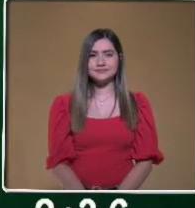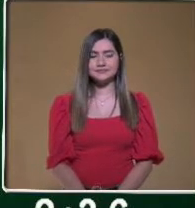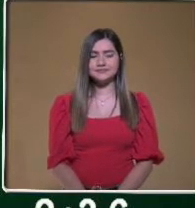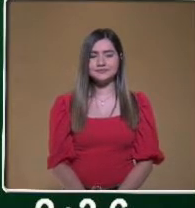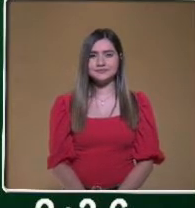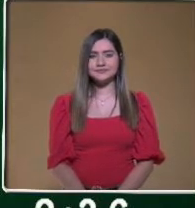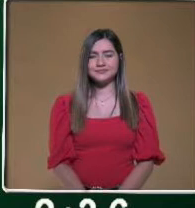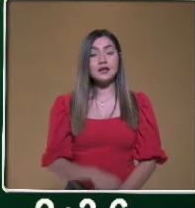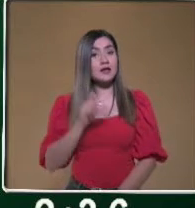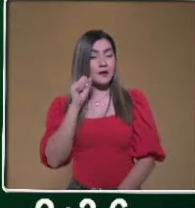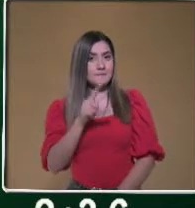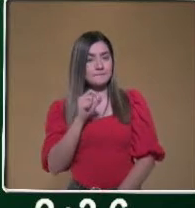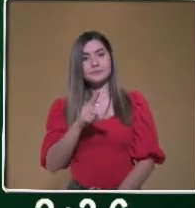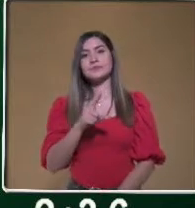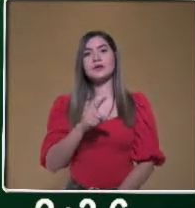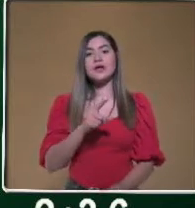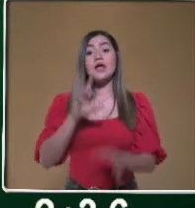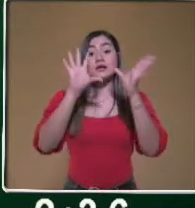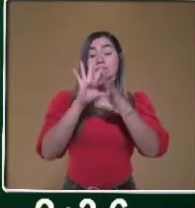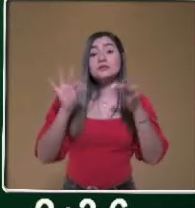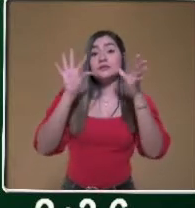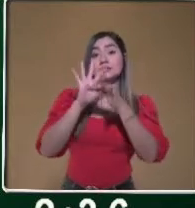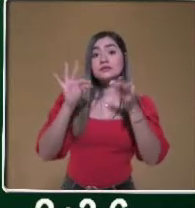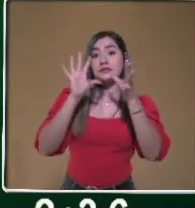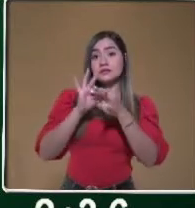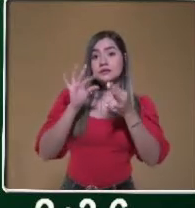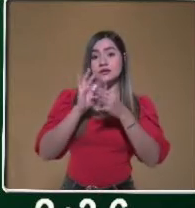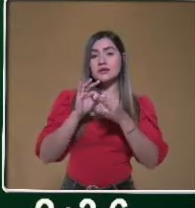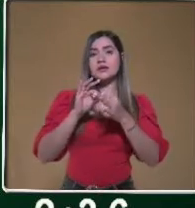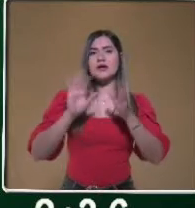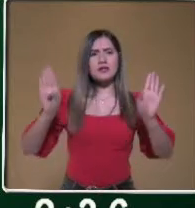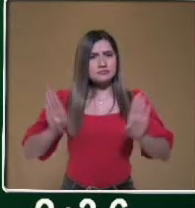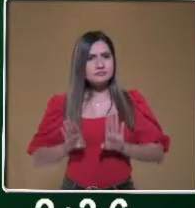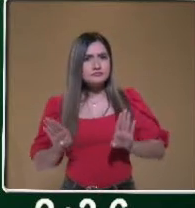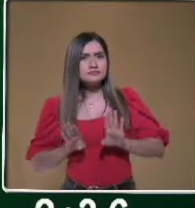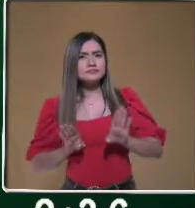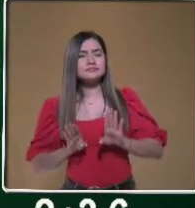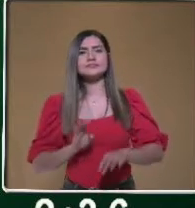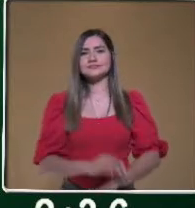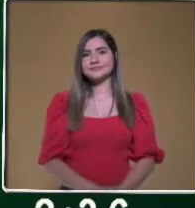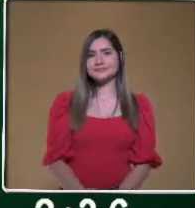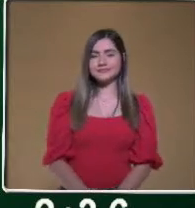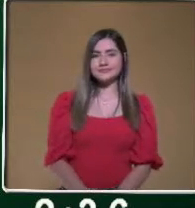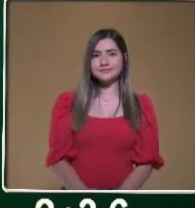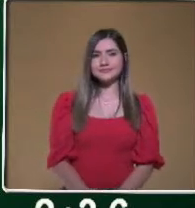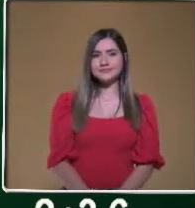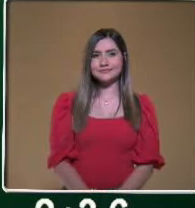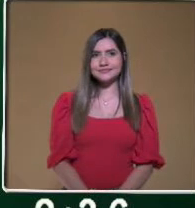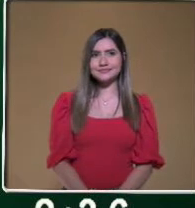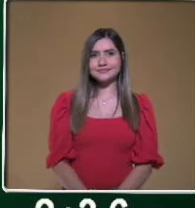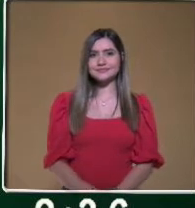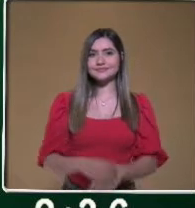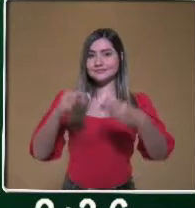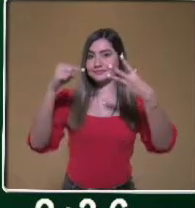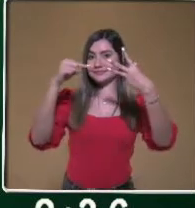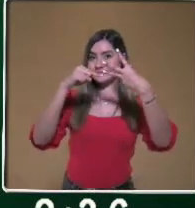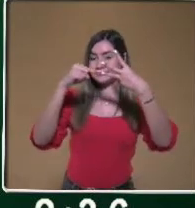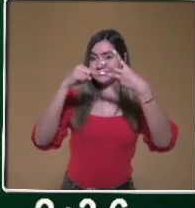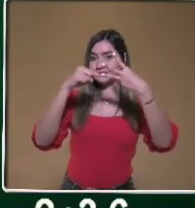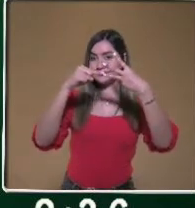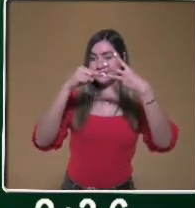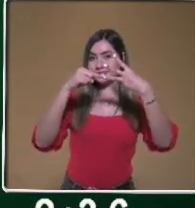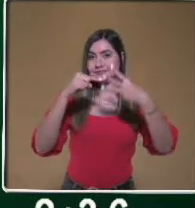maestra. Incluso traen descripciones del producto, características. Así es. Y otra de las recomendaciones